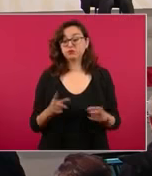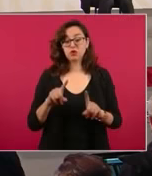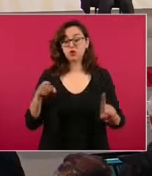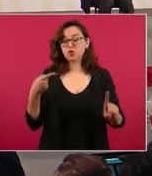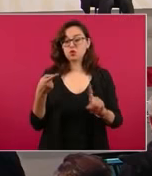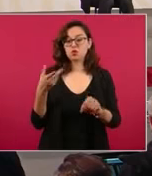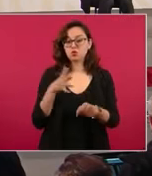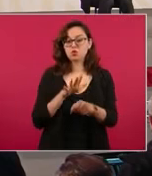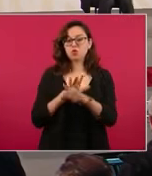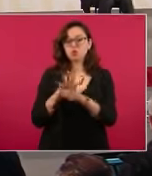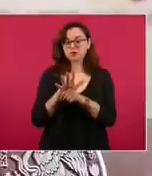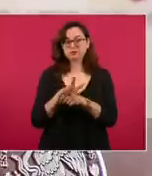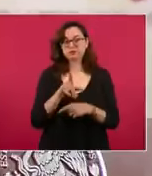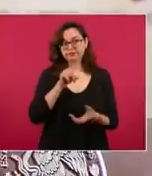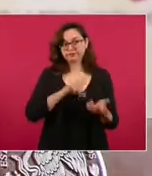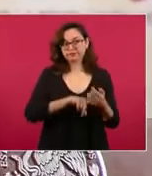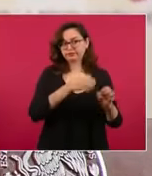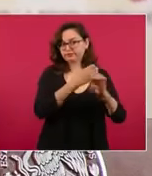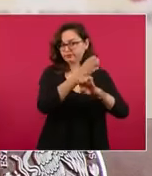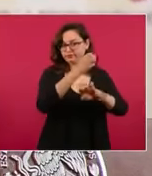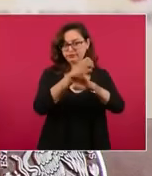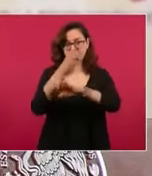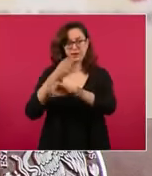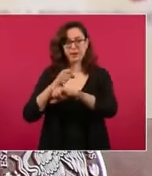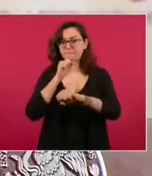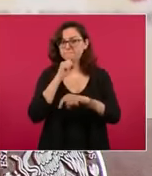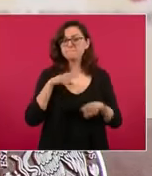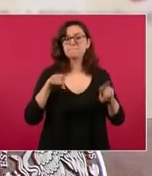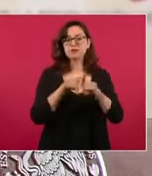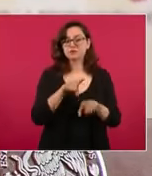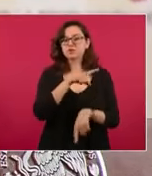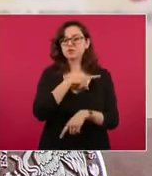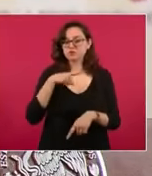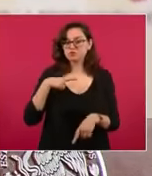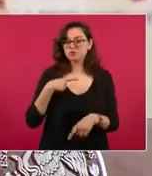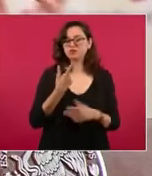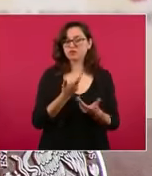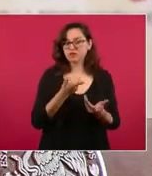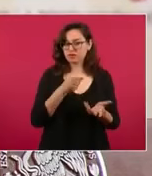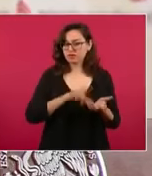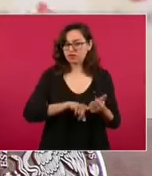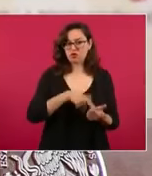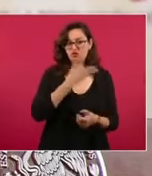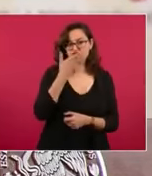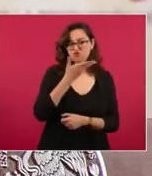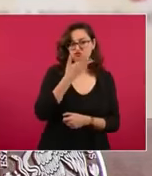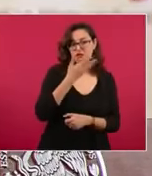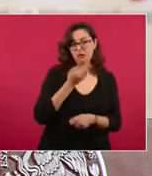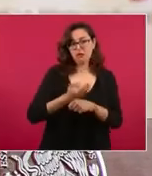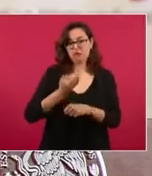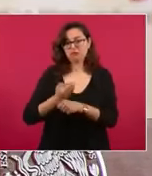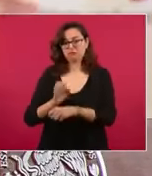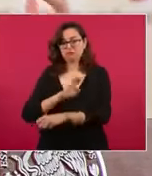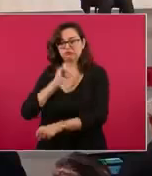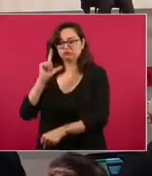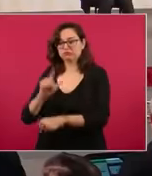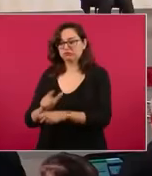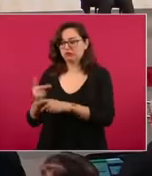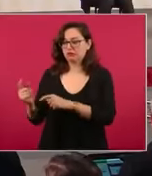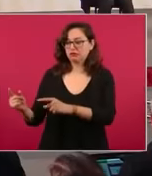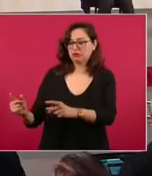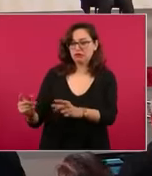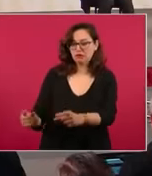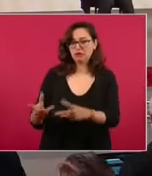cada estado pueda ser resolutivo y eventualmente ya no se tenga que hacer estas jornadas, porque en los estados se tienen la capacidad,